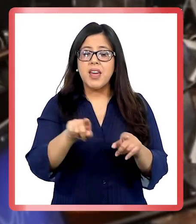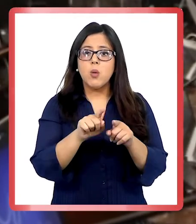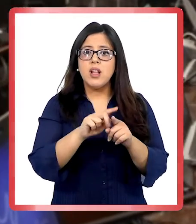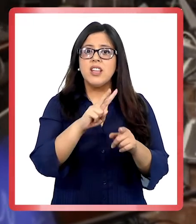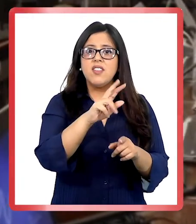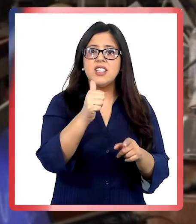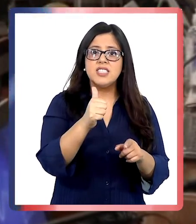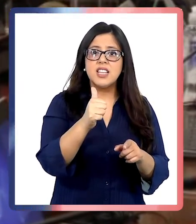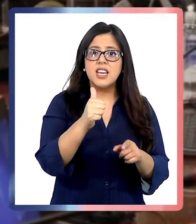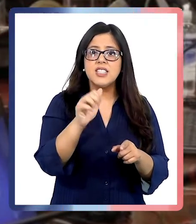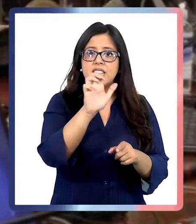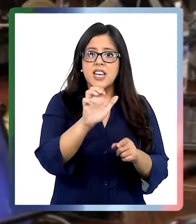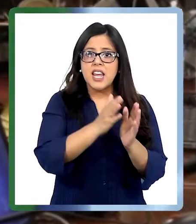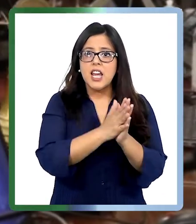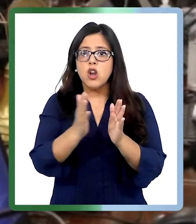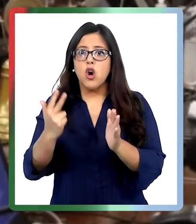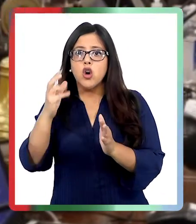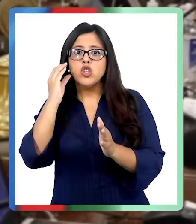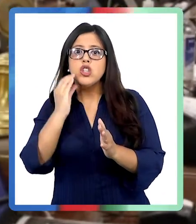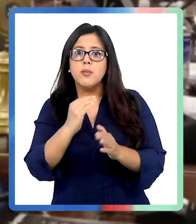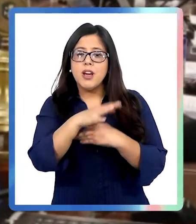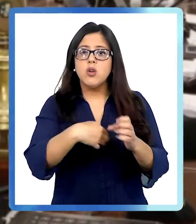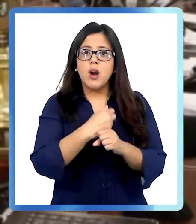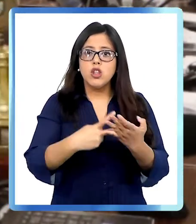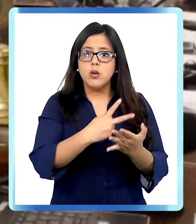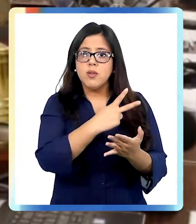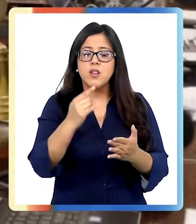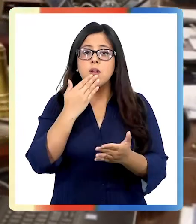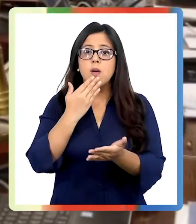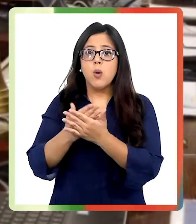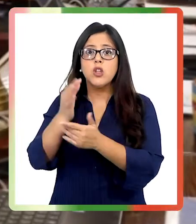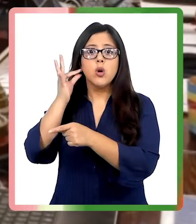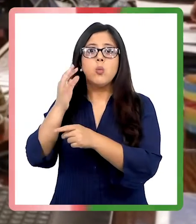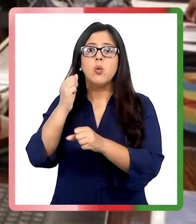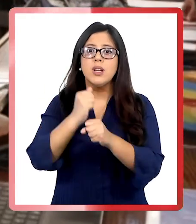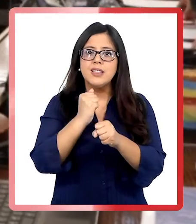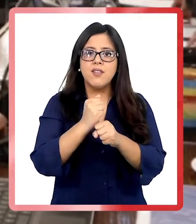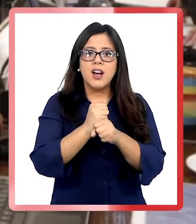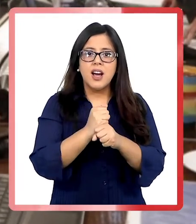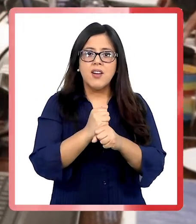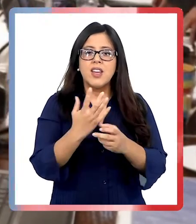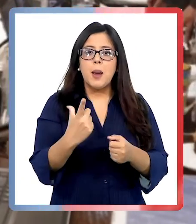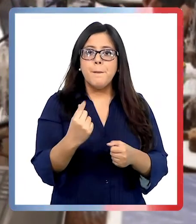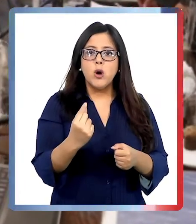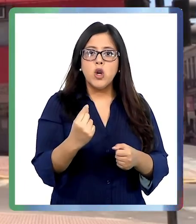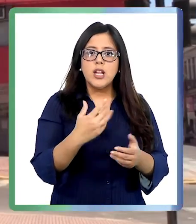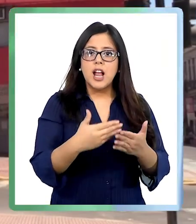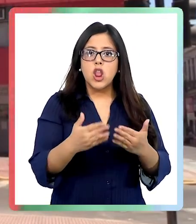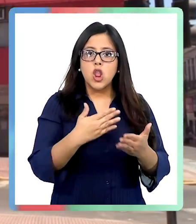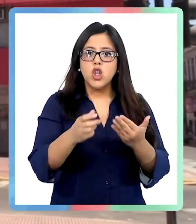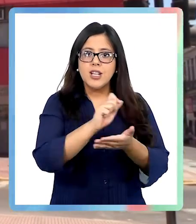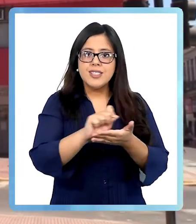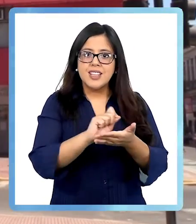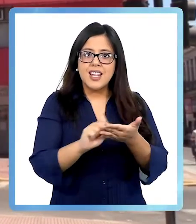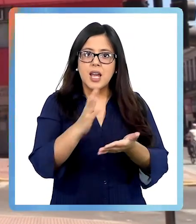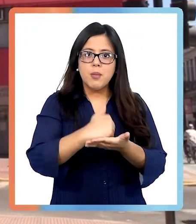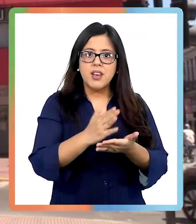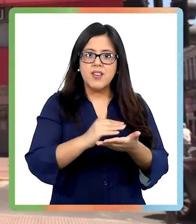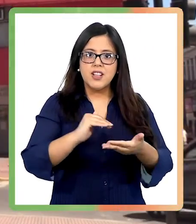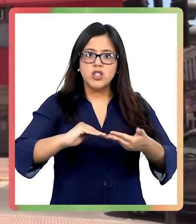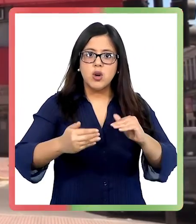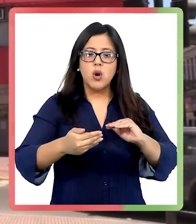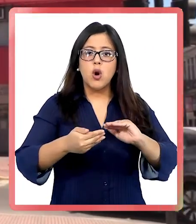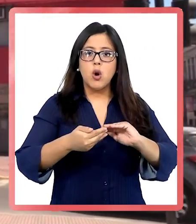Aunque lo estrictamente relacionado con el municipio sanfilipeño habría ocurrido entre el 26 de enero y el 8 de mayo, ambas fechas de